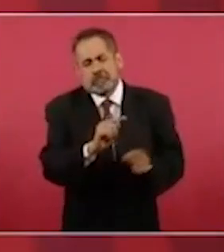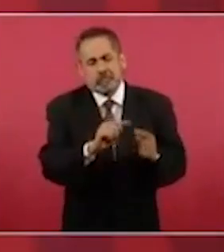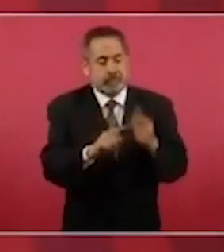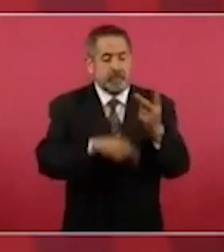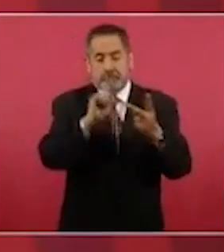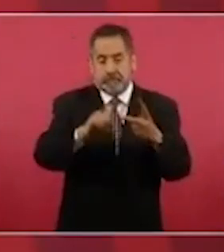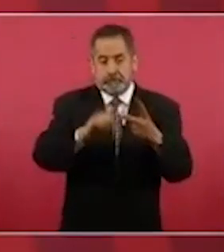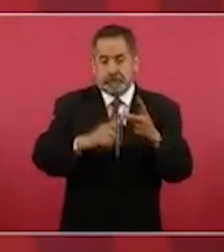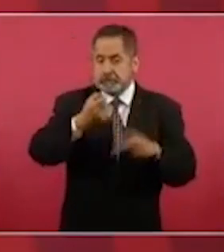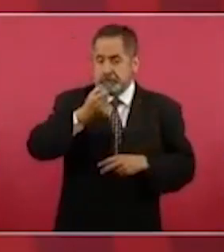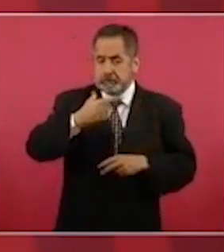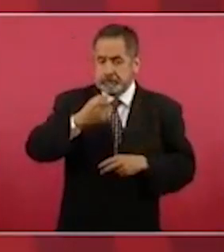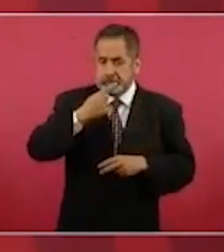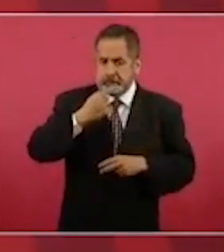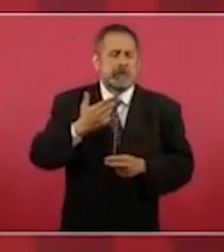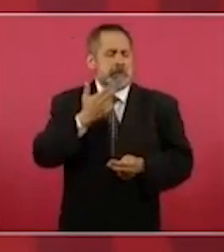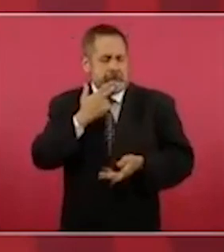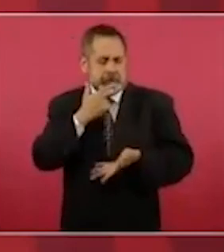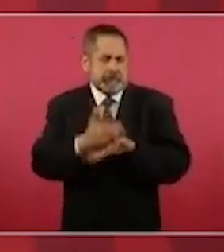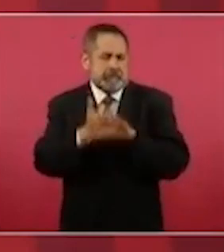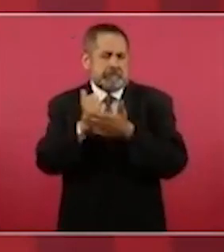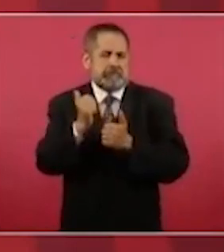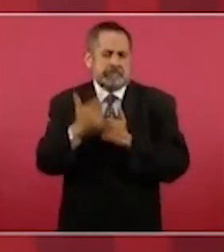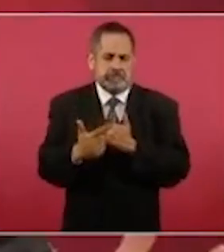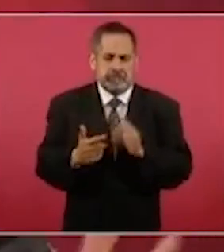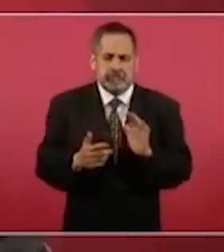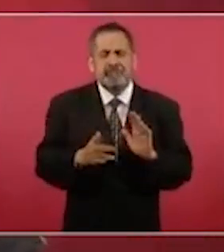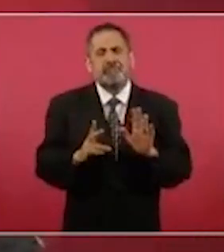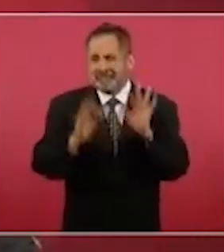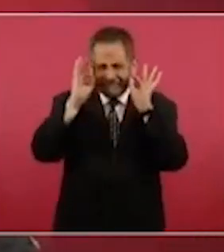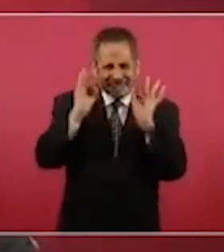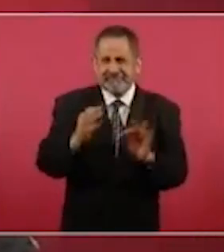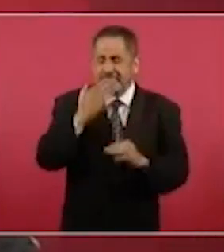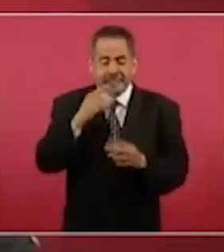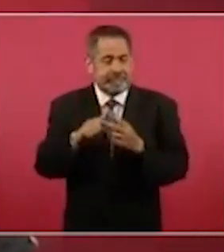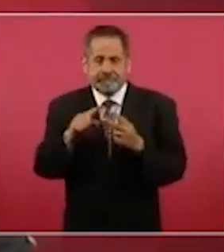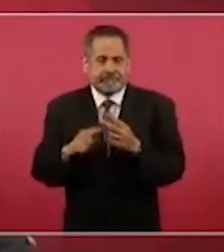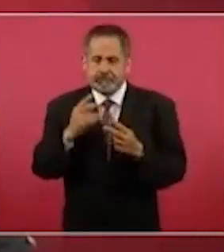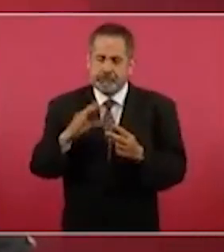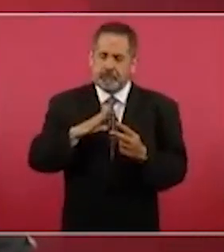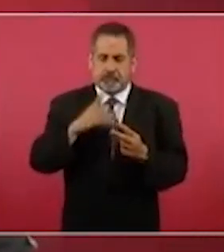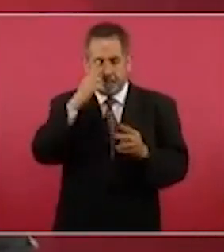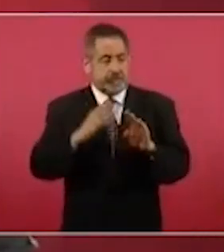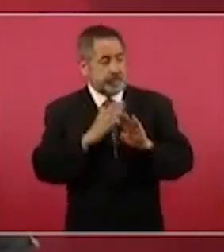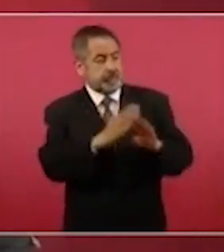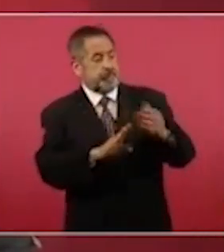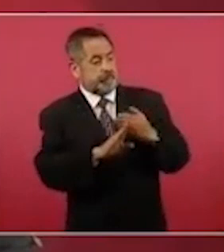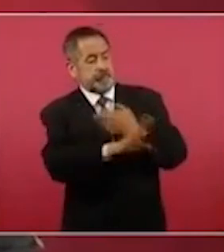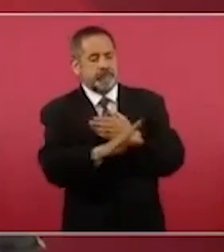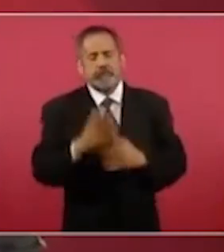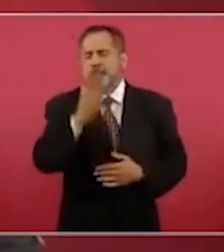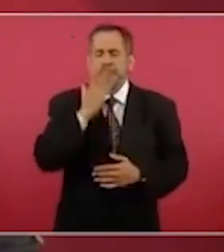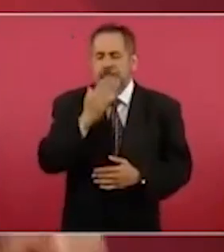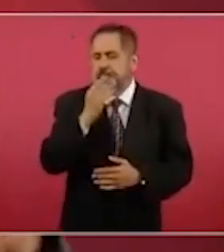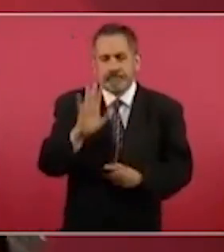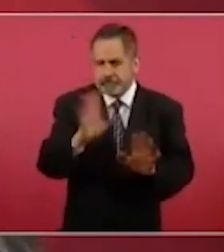antiviral que podría tener cierta utilidad, pero también no son ninguno de estos una solución definitiva a